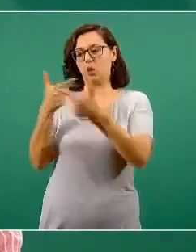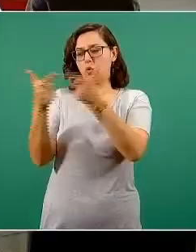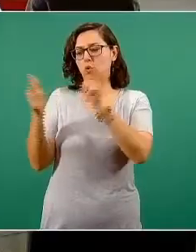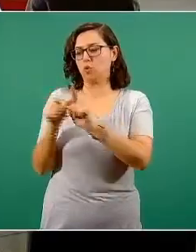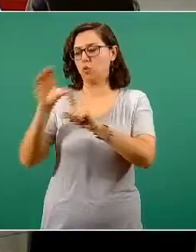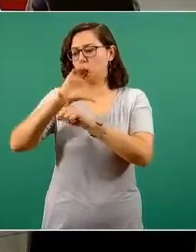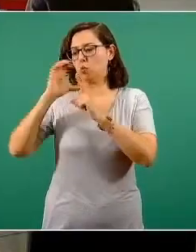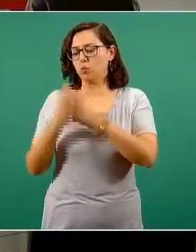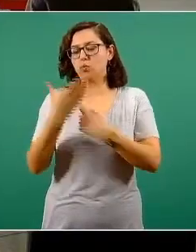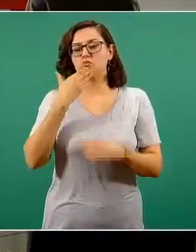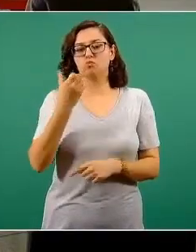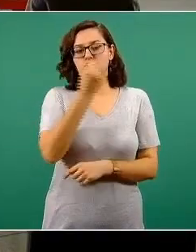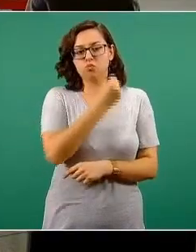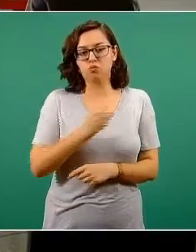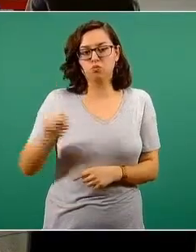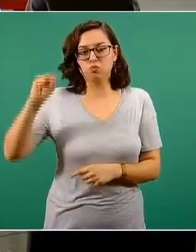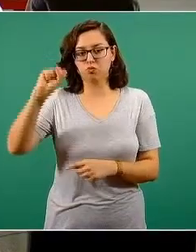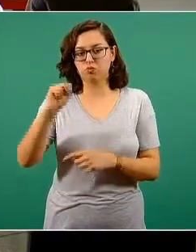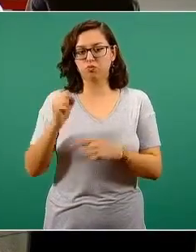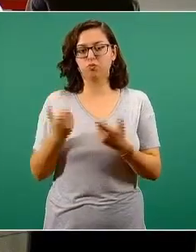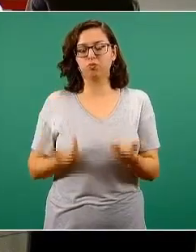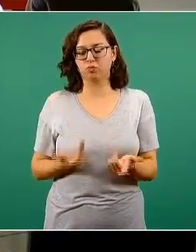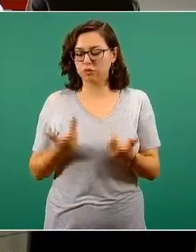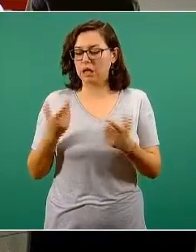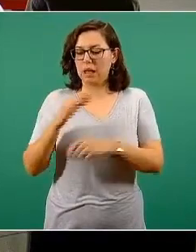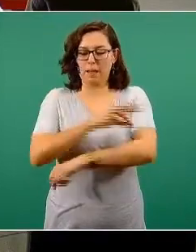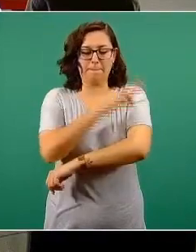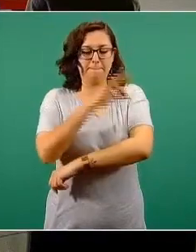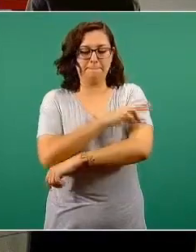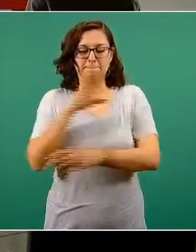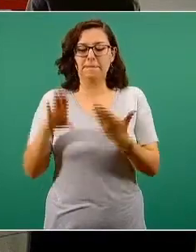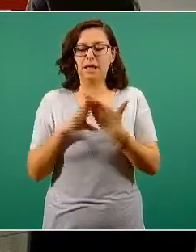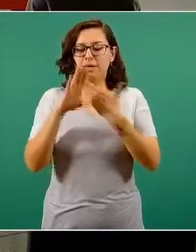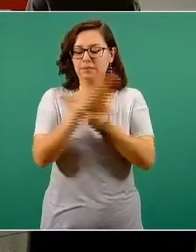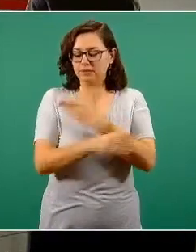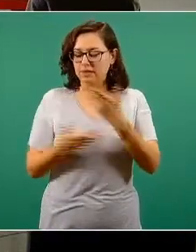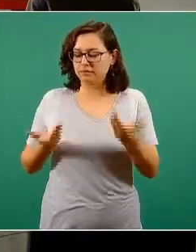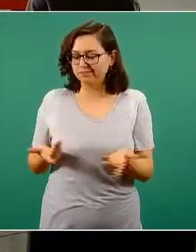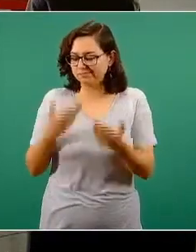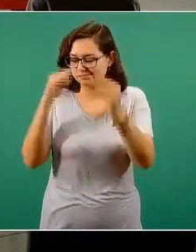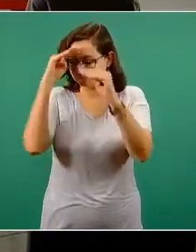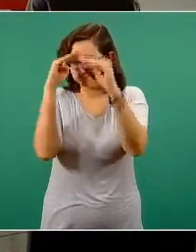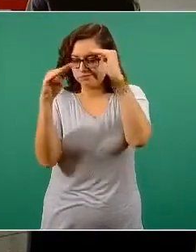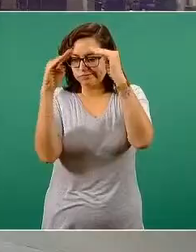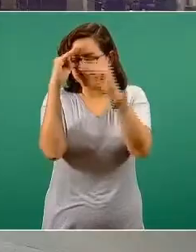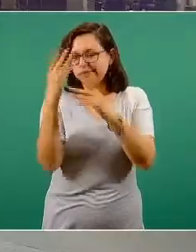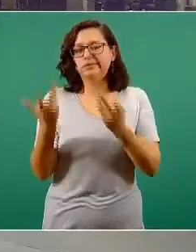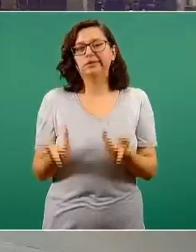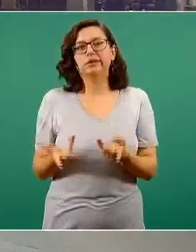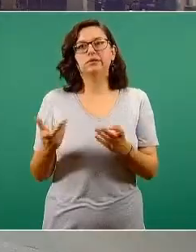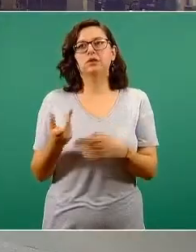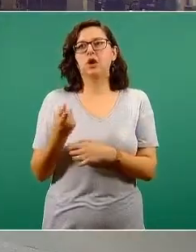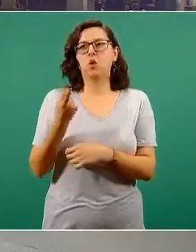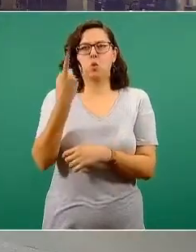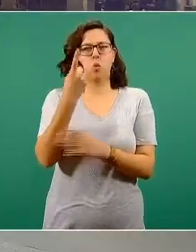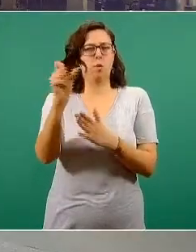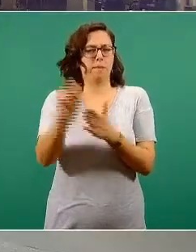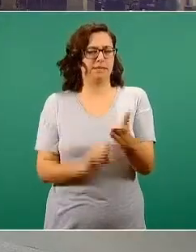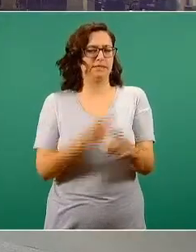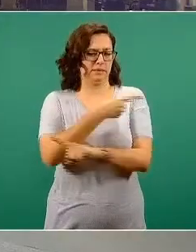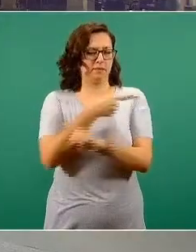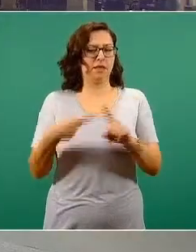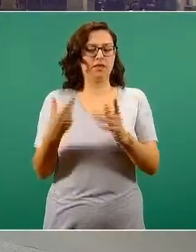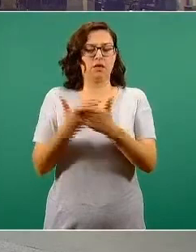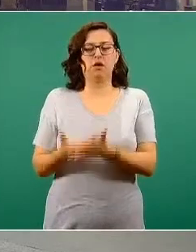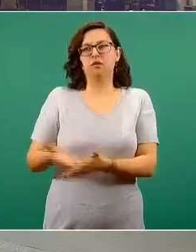asesorando el programa o la Estrategia Nacional de Vacunación contra el COVID evaluó esta situación hace aproximadamente un mes y medio